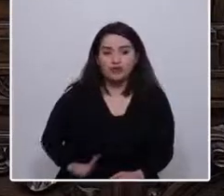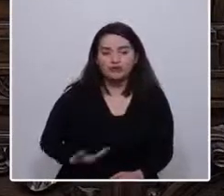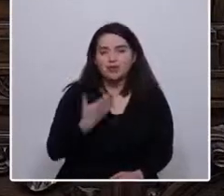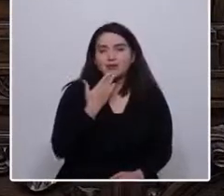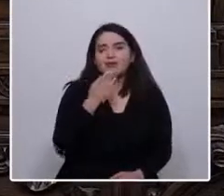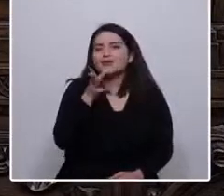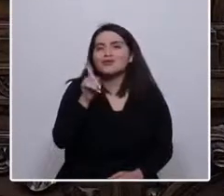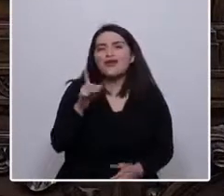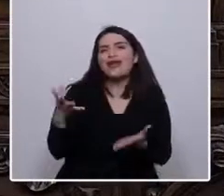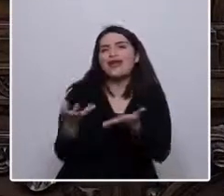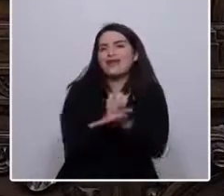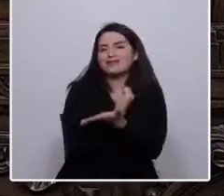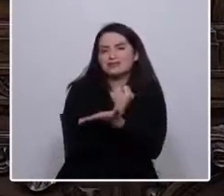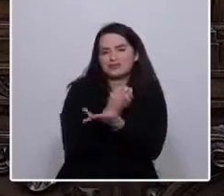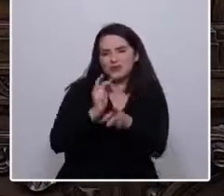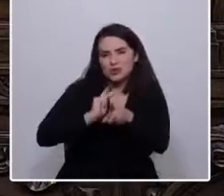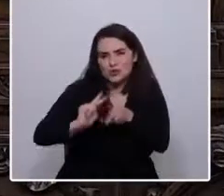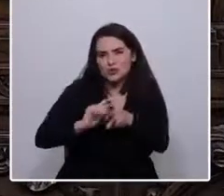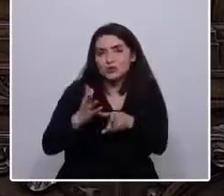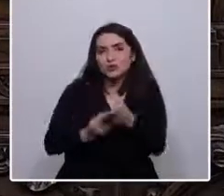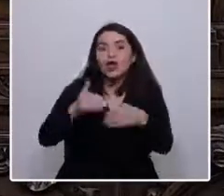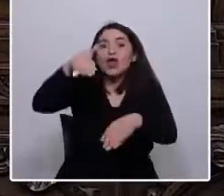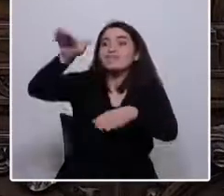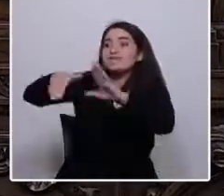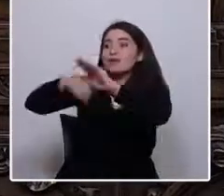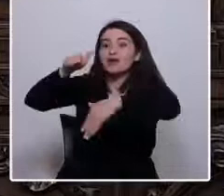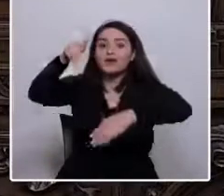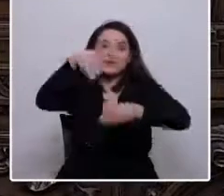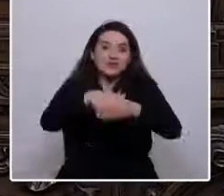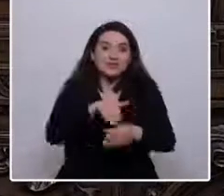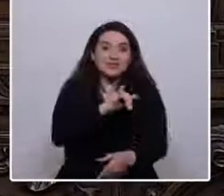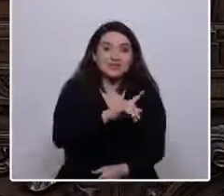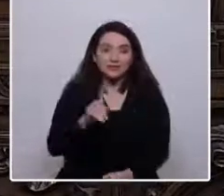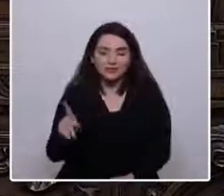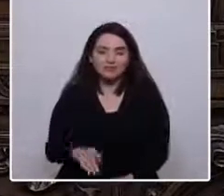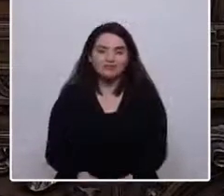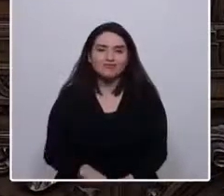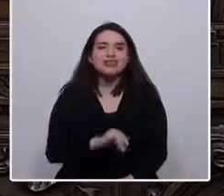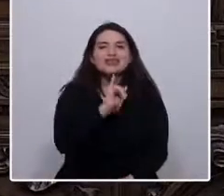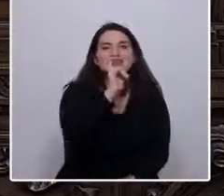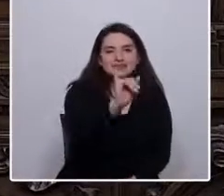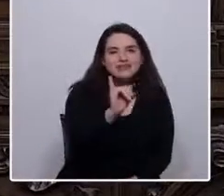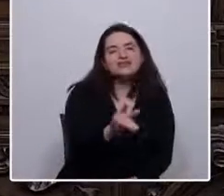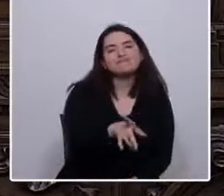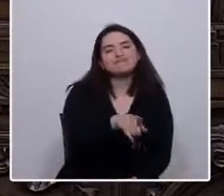solución y una maravilla a un plebiscito que hubiera perdido, hubiera ganado la democracia.